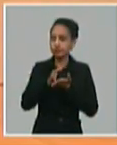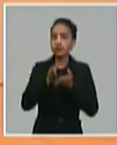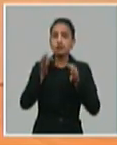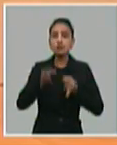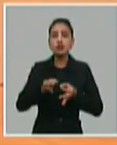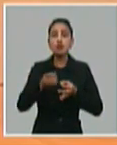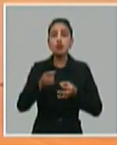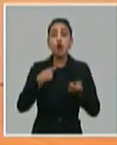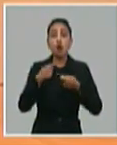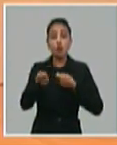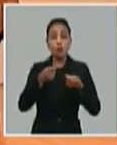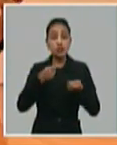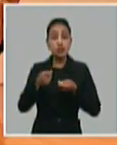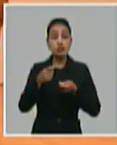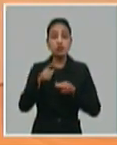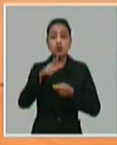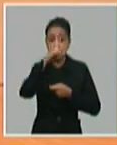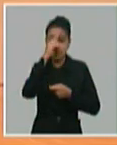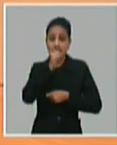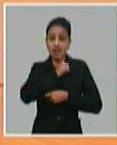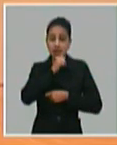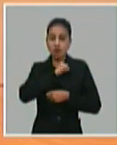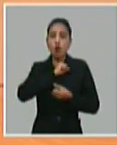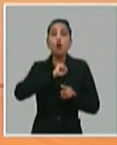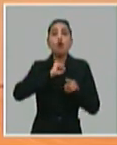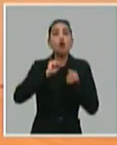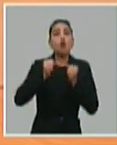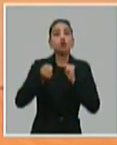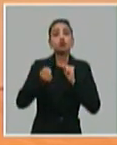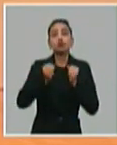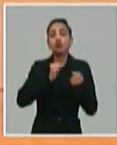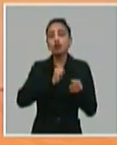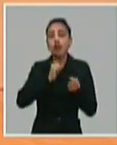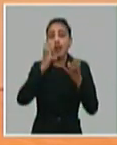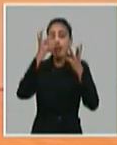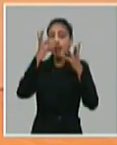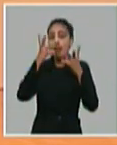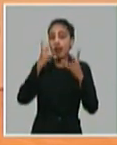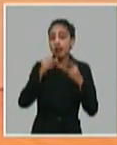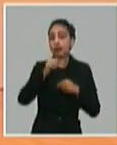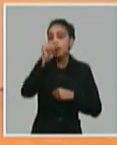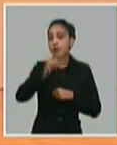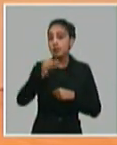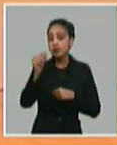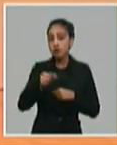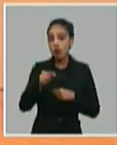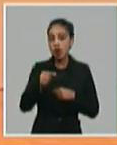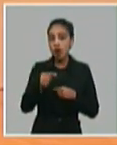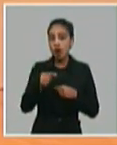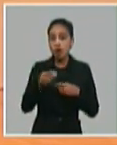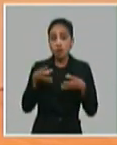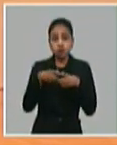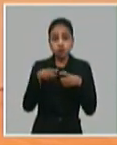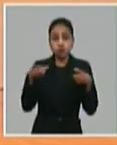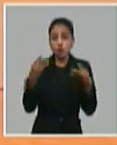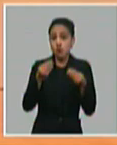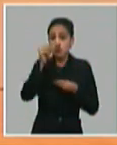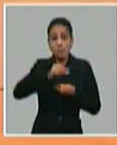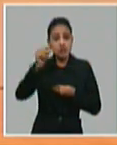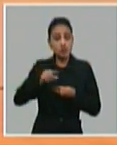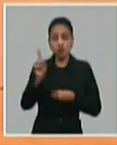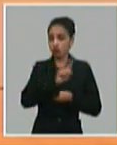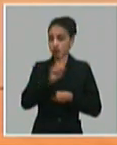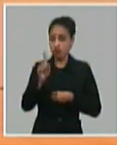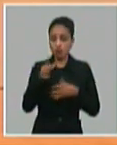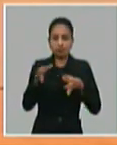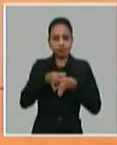comercio. Y lo que sí queremos es regular la cantidad de personas, evitar concentraciones de personas. Y de